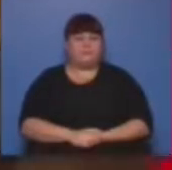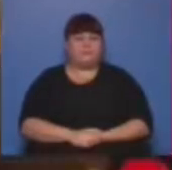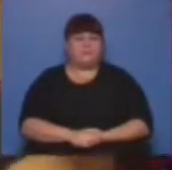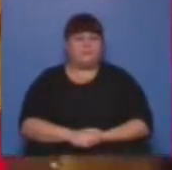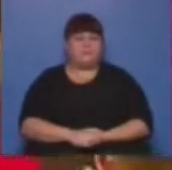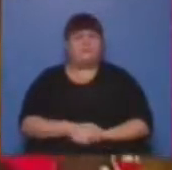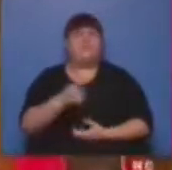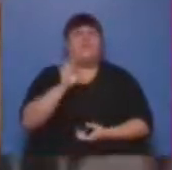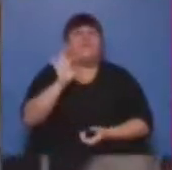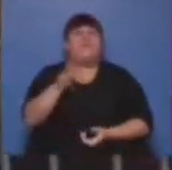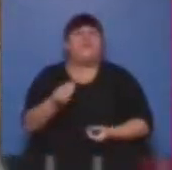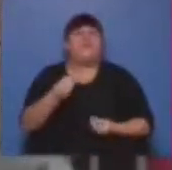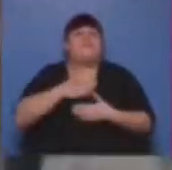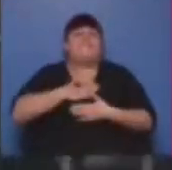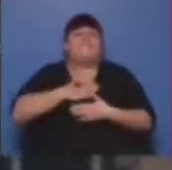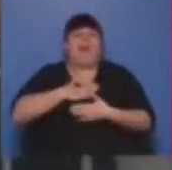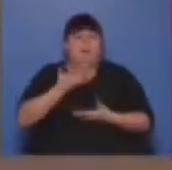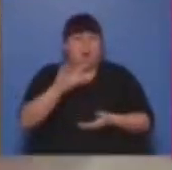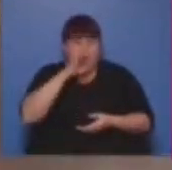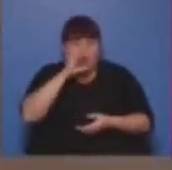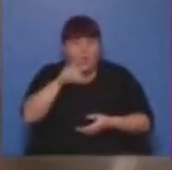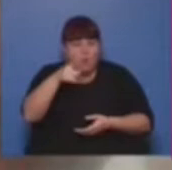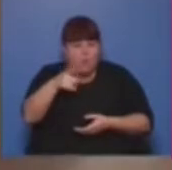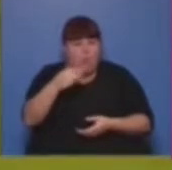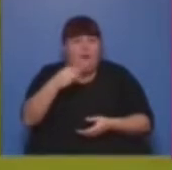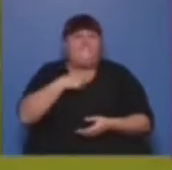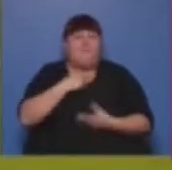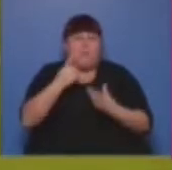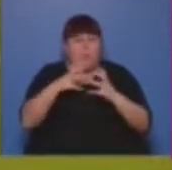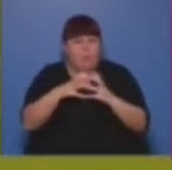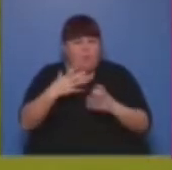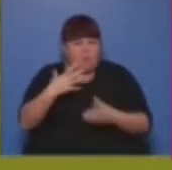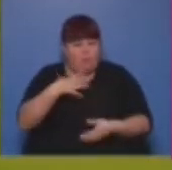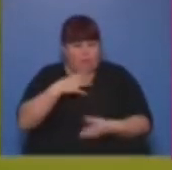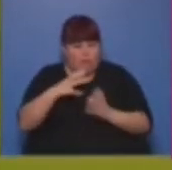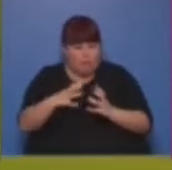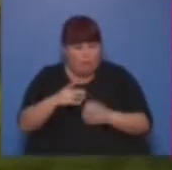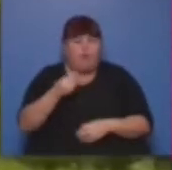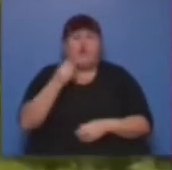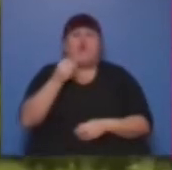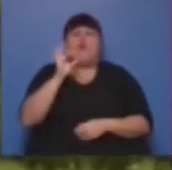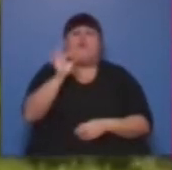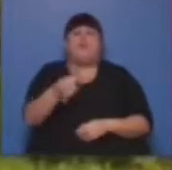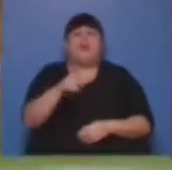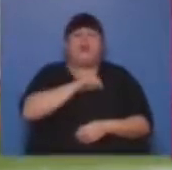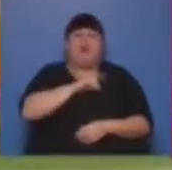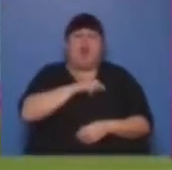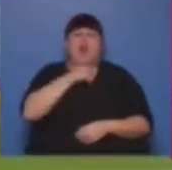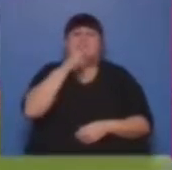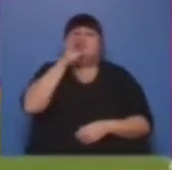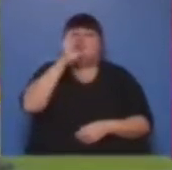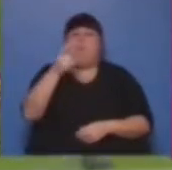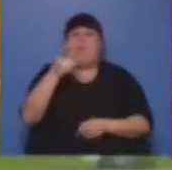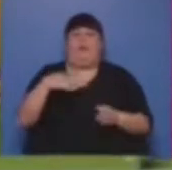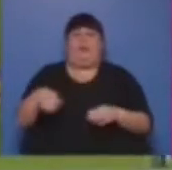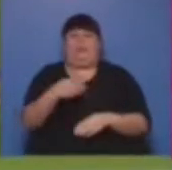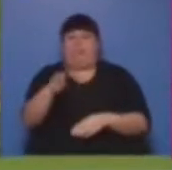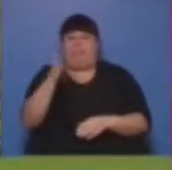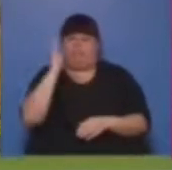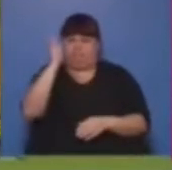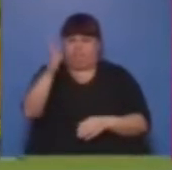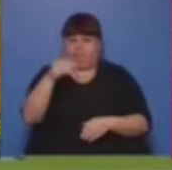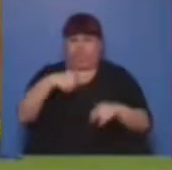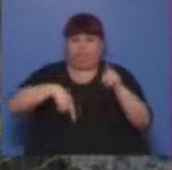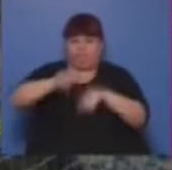¿Cómo vas a saber lo que es el amor si nunca te hiciste hincha de un club? ¿Cómo vas a saber lo que es el dolor si jamás un zaguero te azotó la